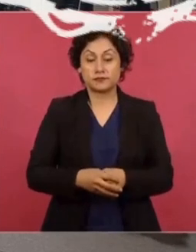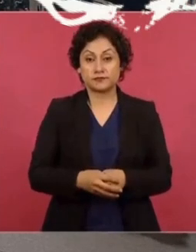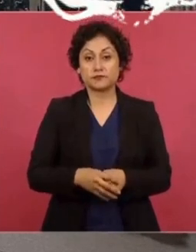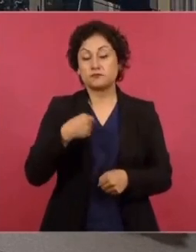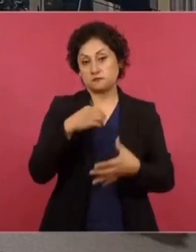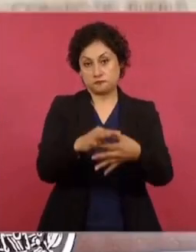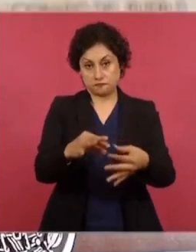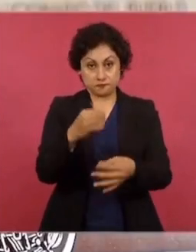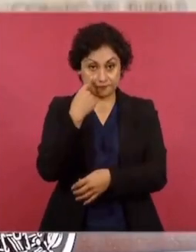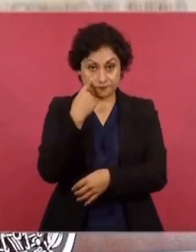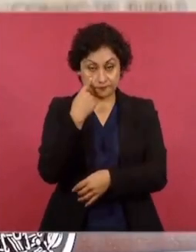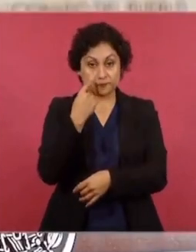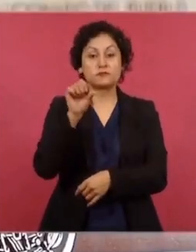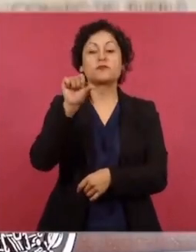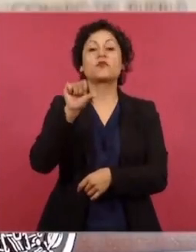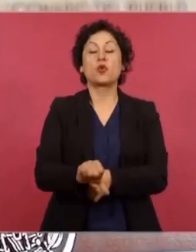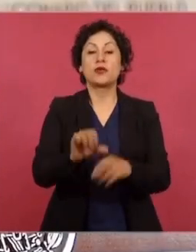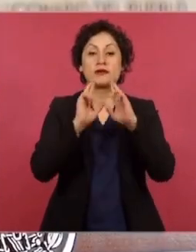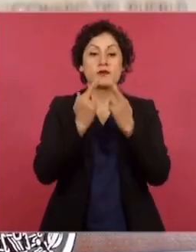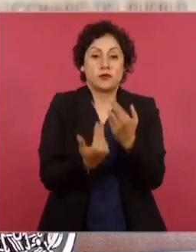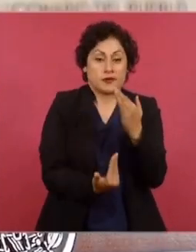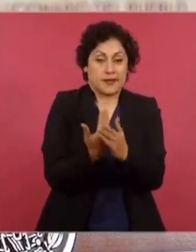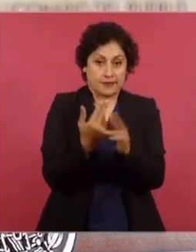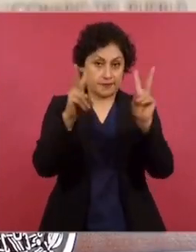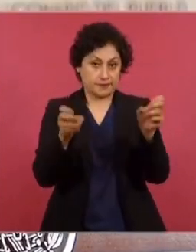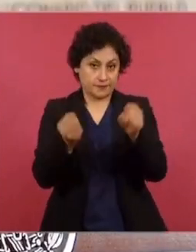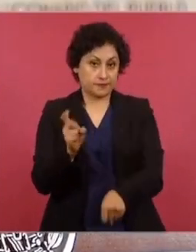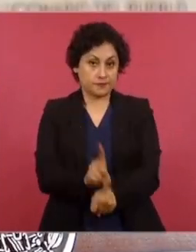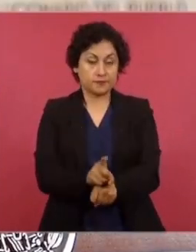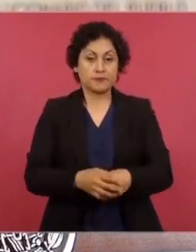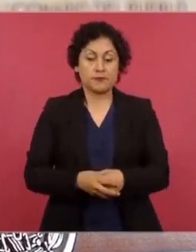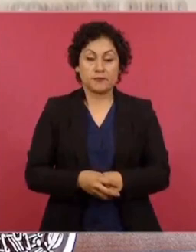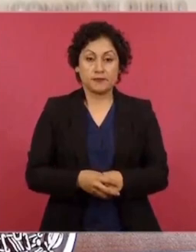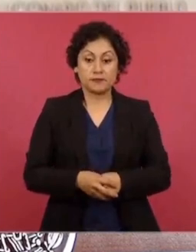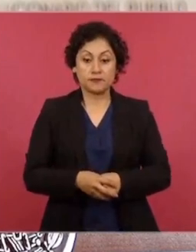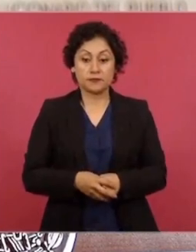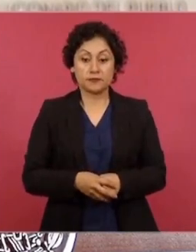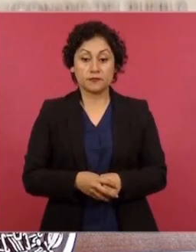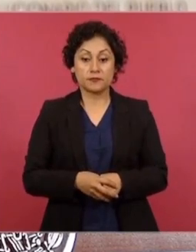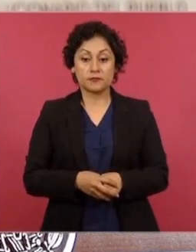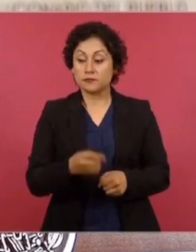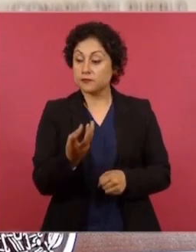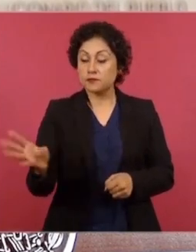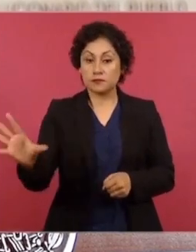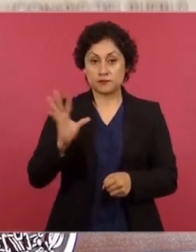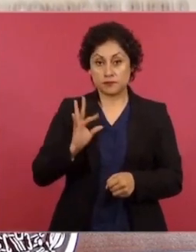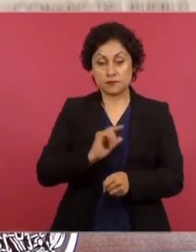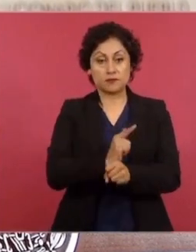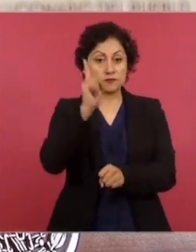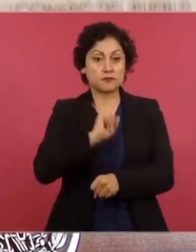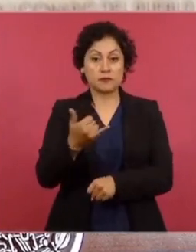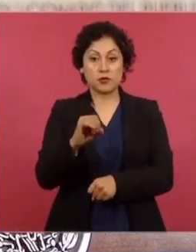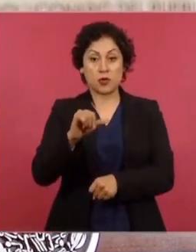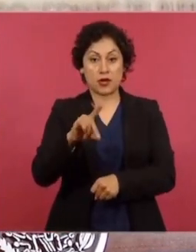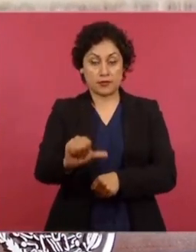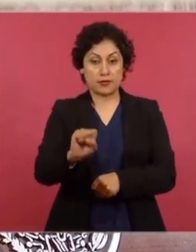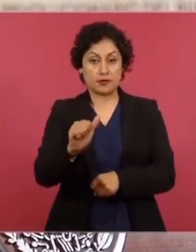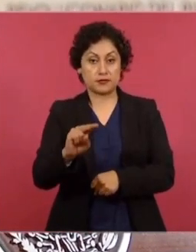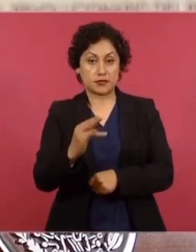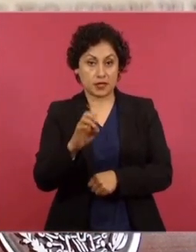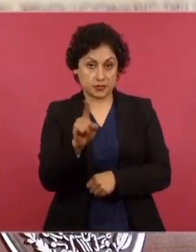Les informo que hoy en la reunión de seguridad, temprano, no se dieron a conocer que la licenciada Yolanda Sánchez Figueroa,